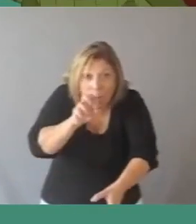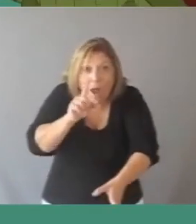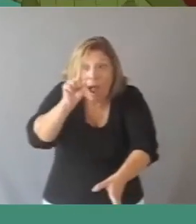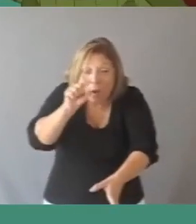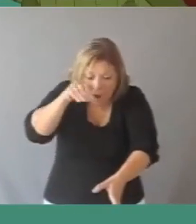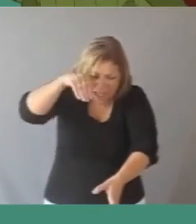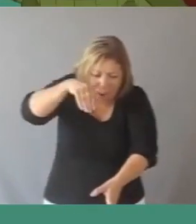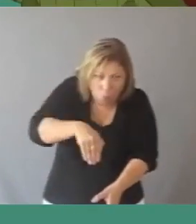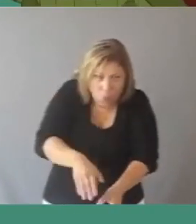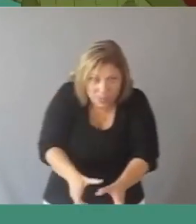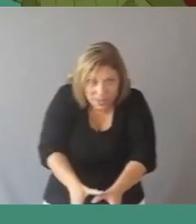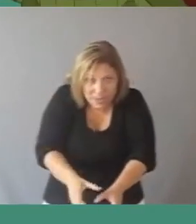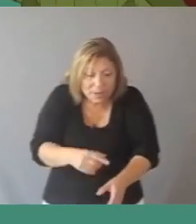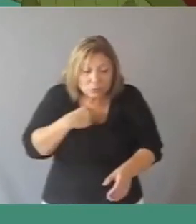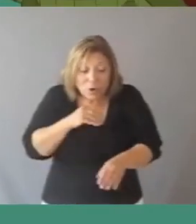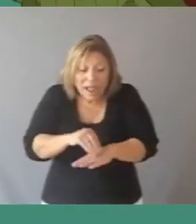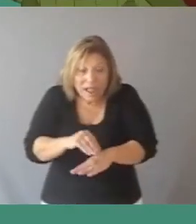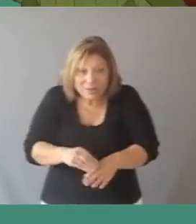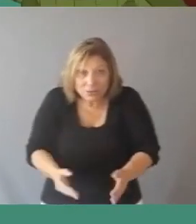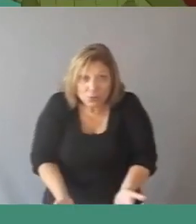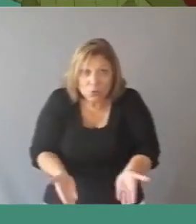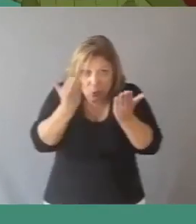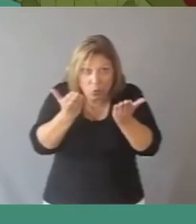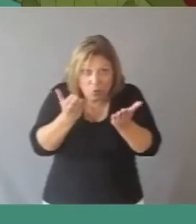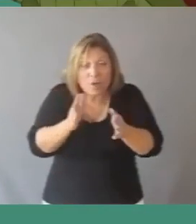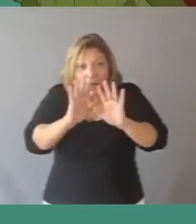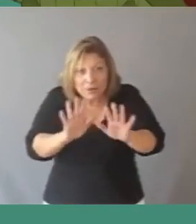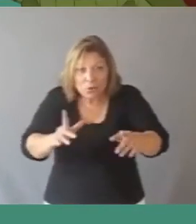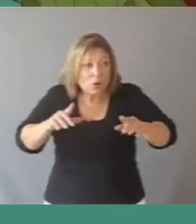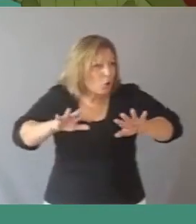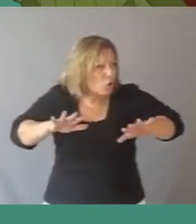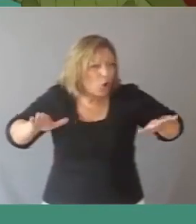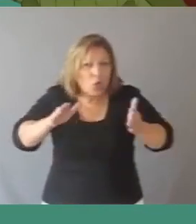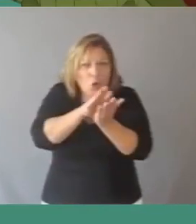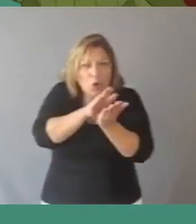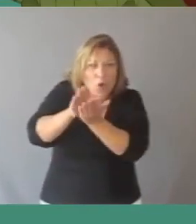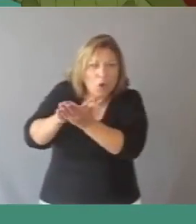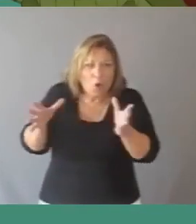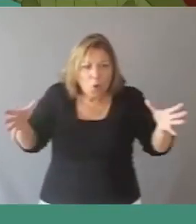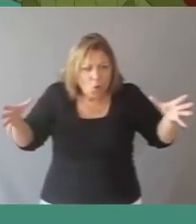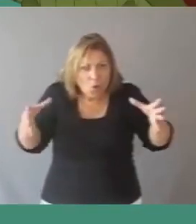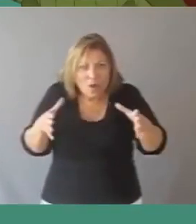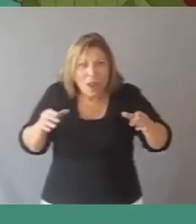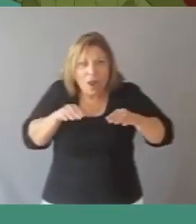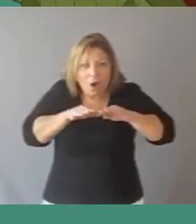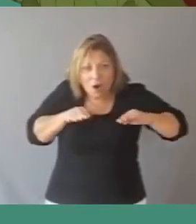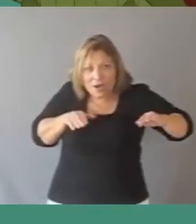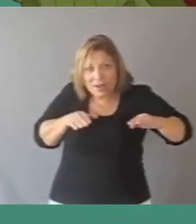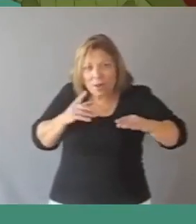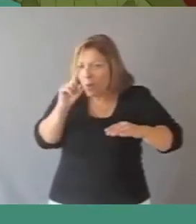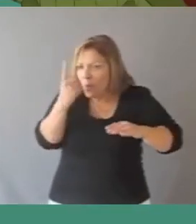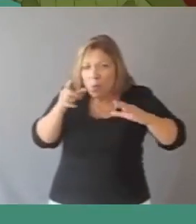que él les avisara. Así lo hicieron. Enseguida, los demás yacarés se hundieron a su vez cerca de la orilla,